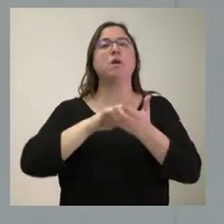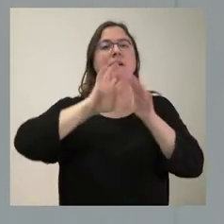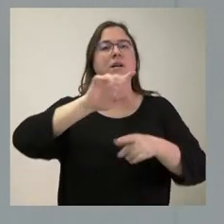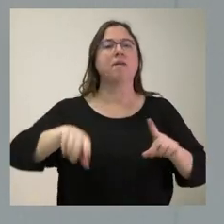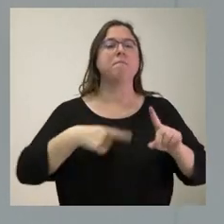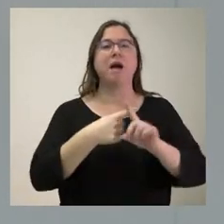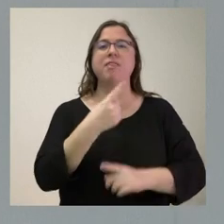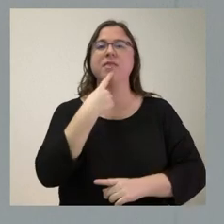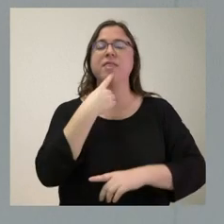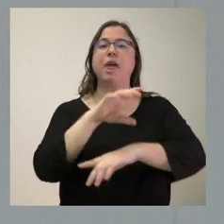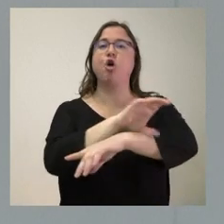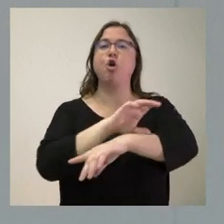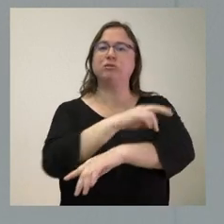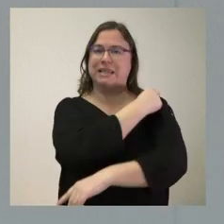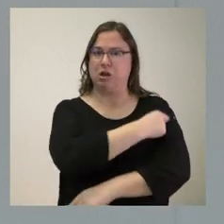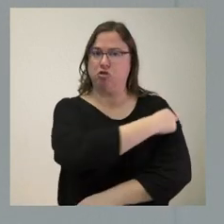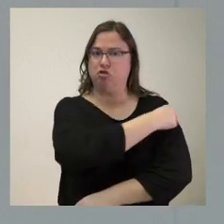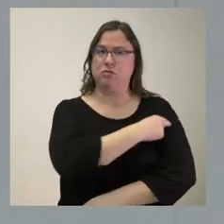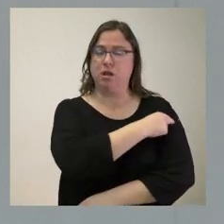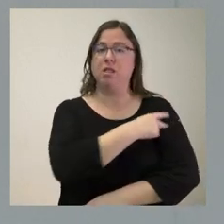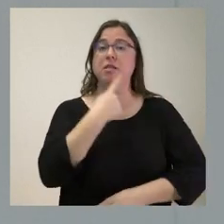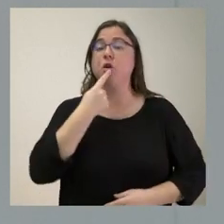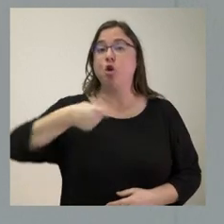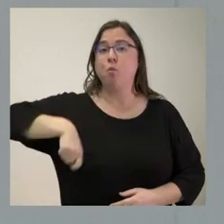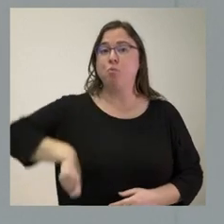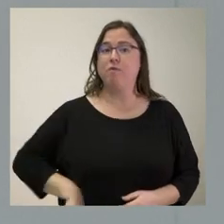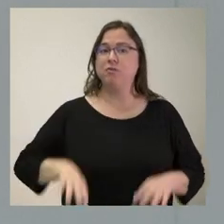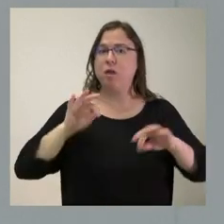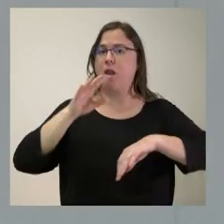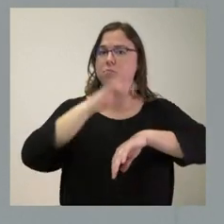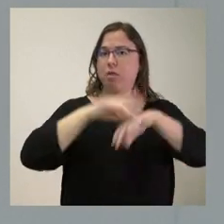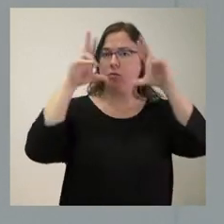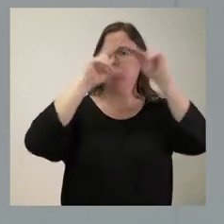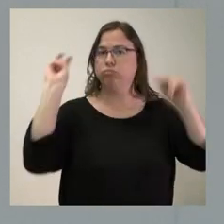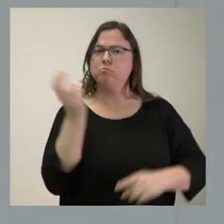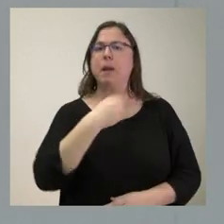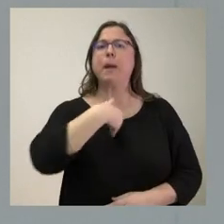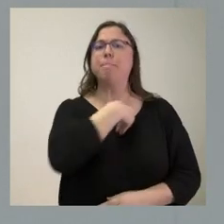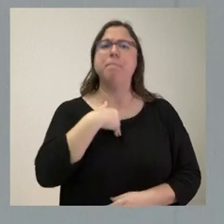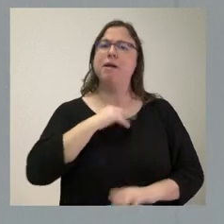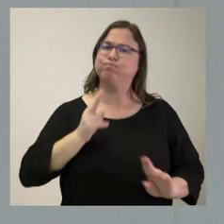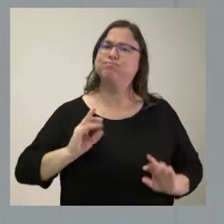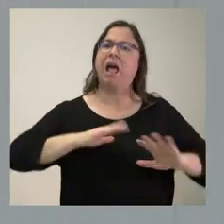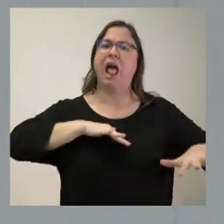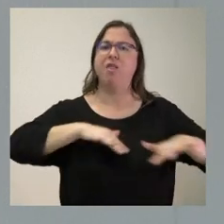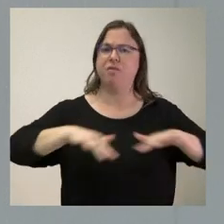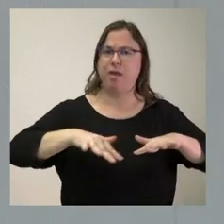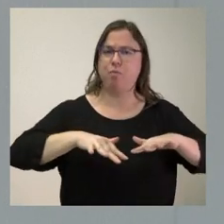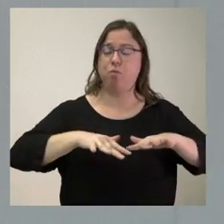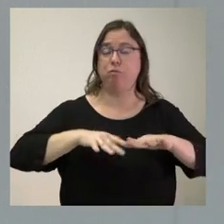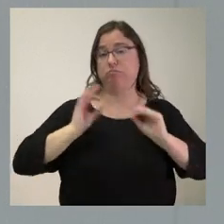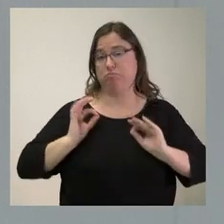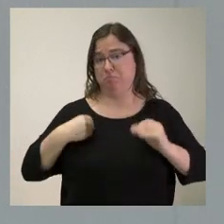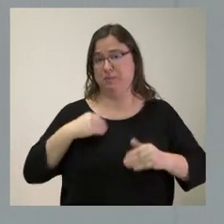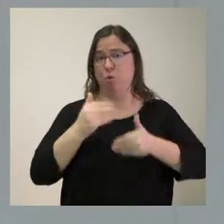consejero de Sanidad, los profesionales sanitarios tienen un papel activo en todo este proceso.